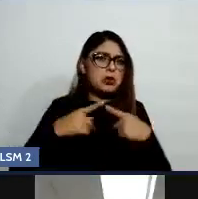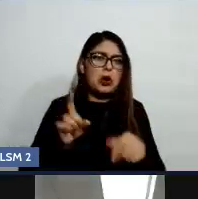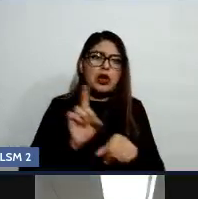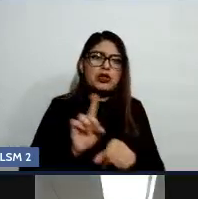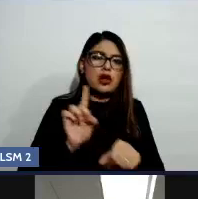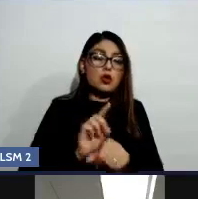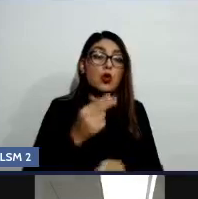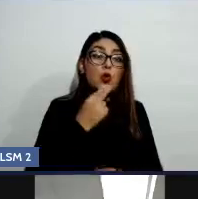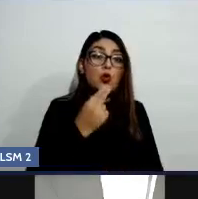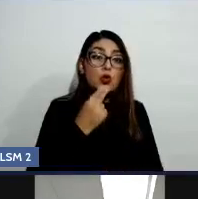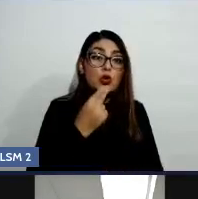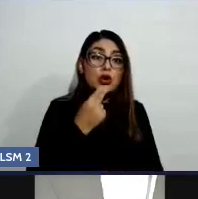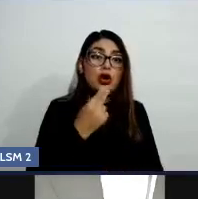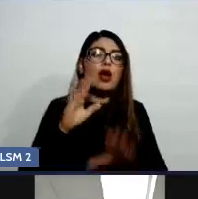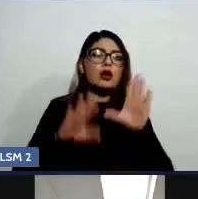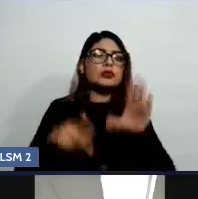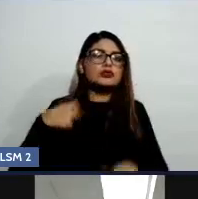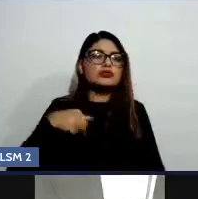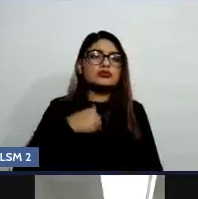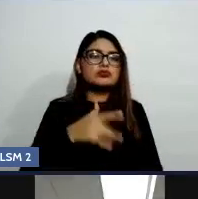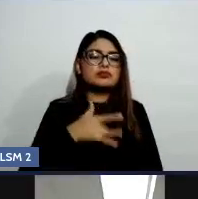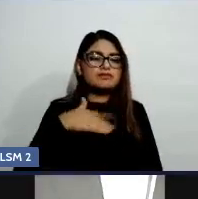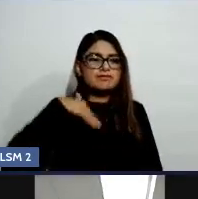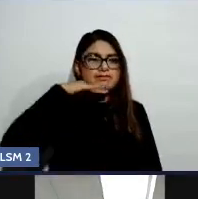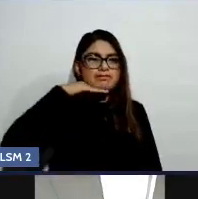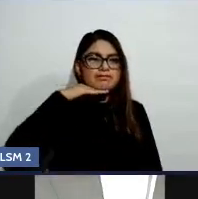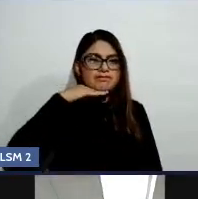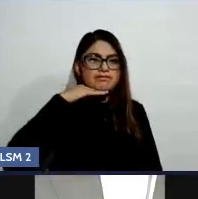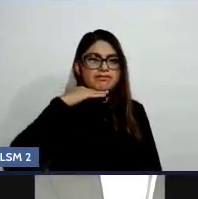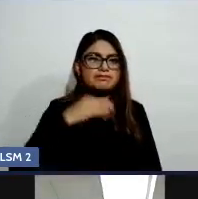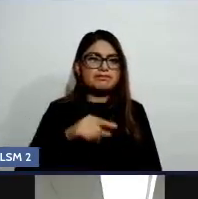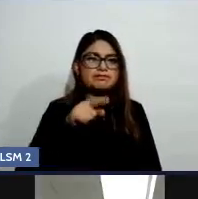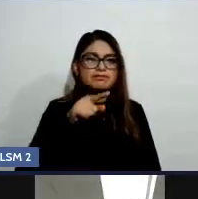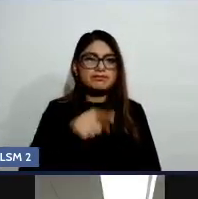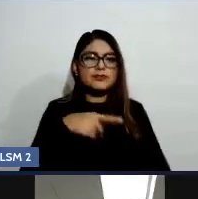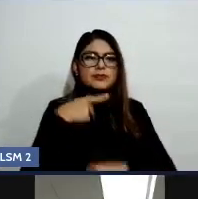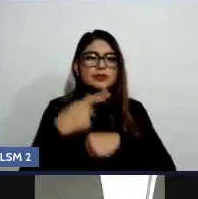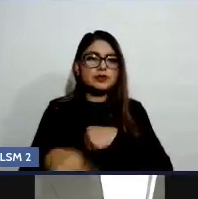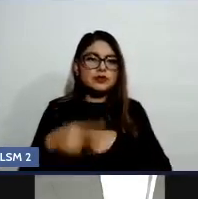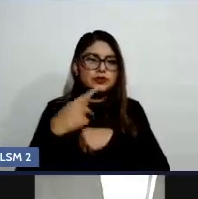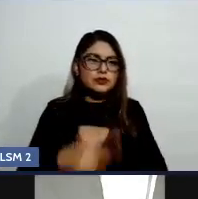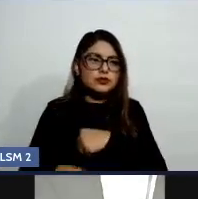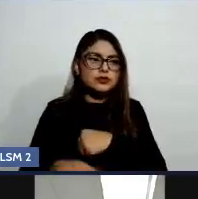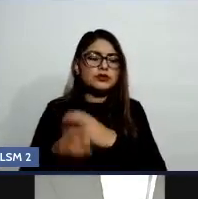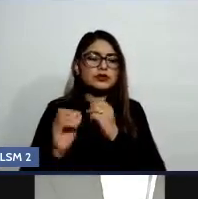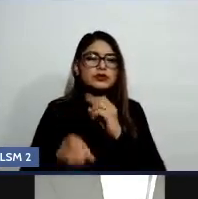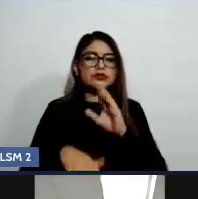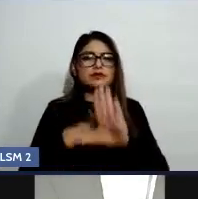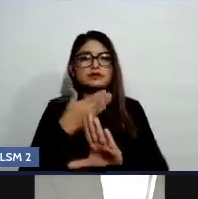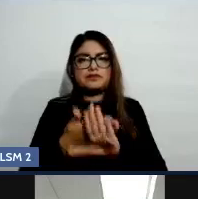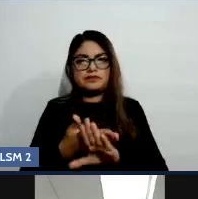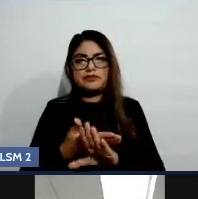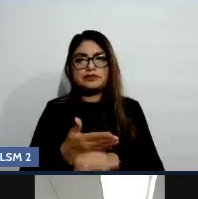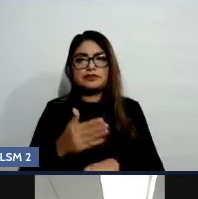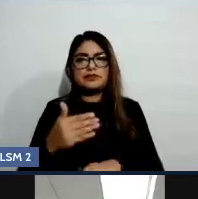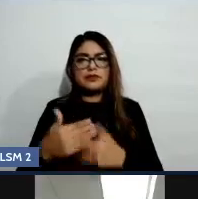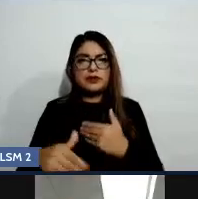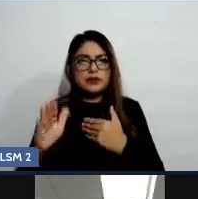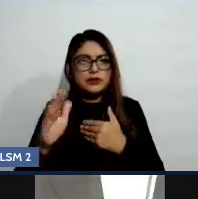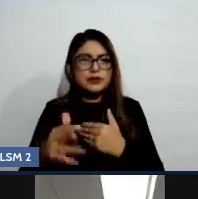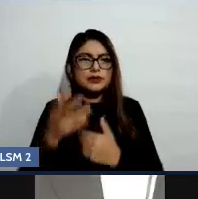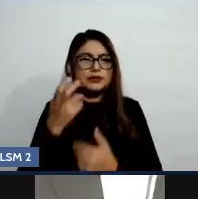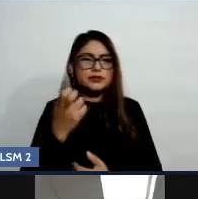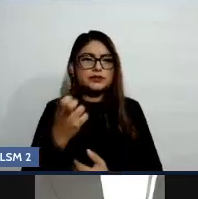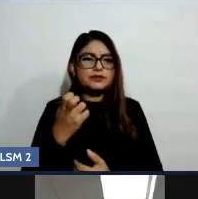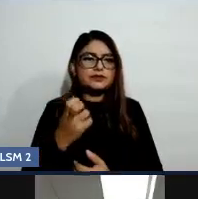minimizamos sus riesgos y las consecuencias que puede tener, ¿no? Entonces, es